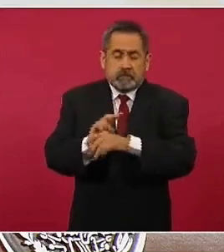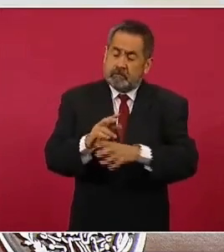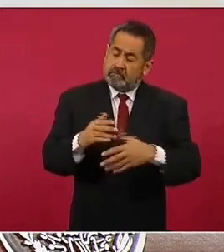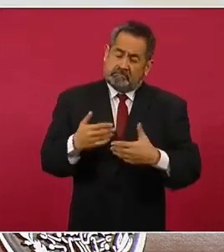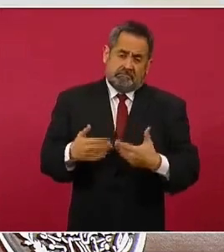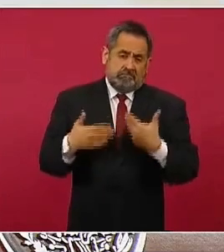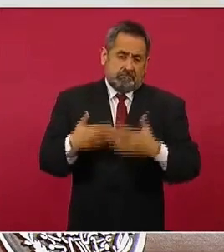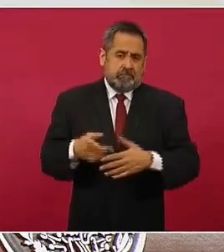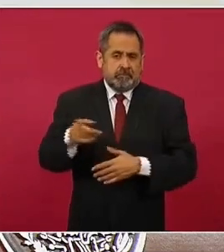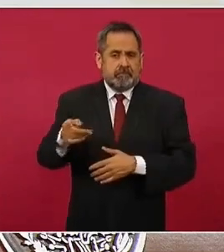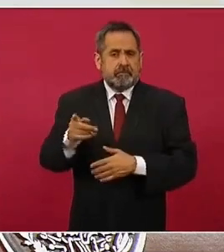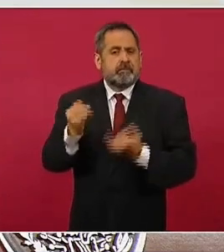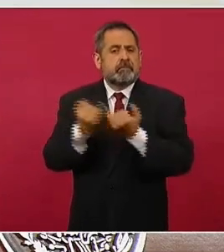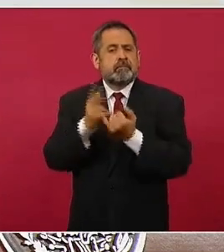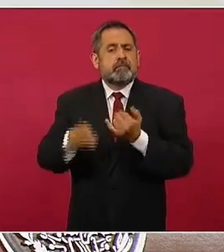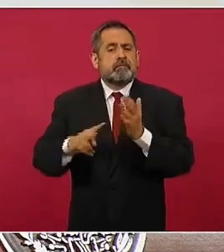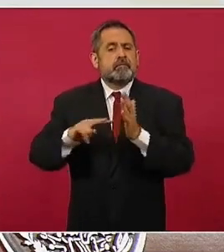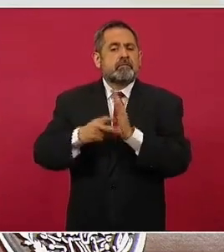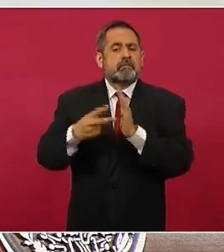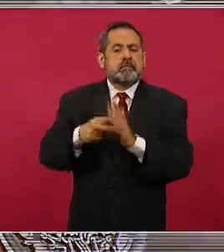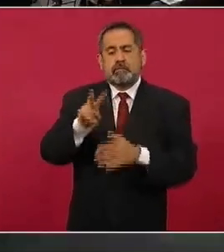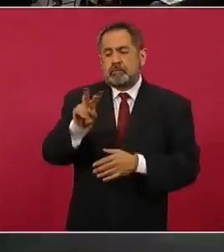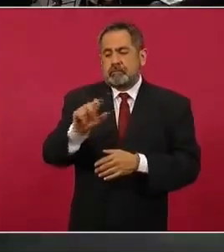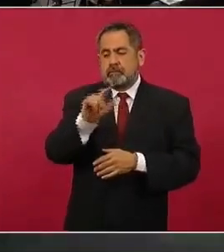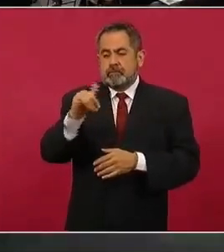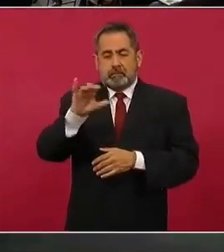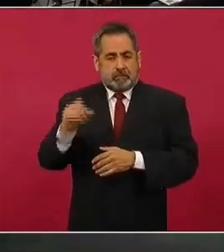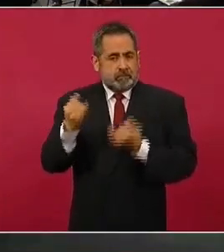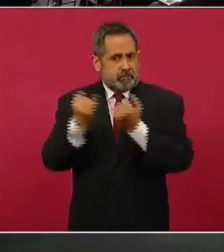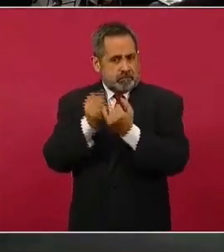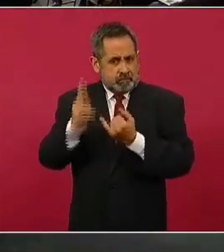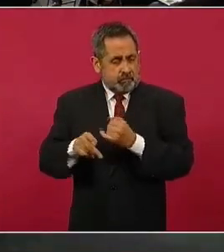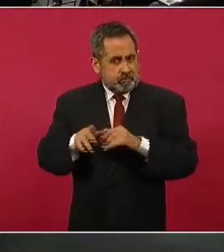como el ingeniero Vallejo en el aeropuerto.